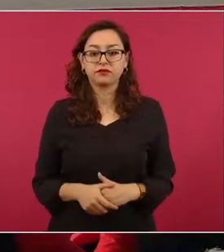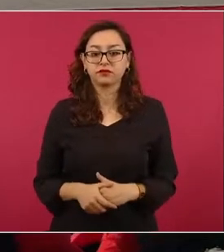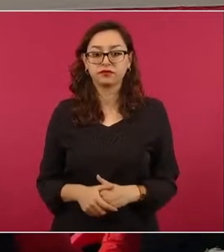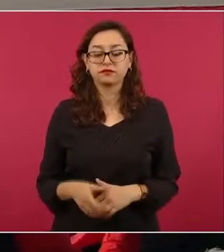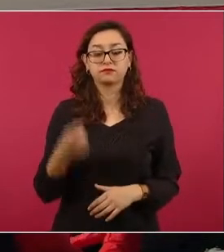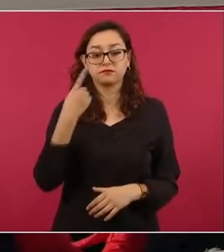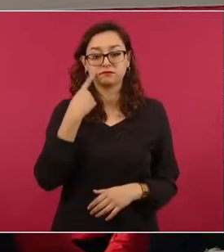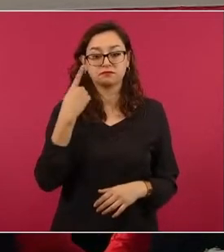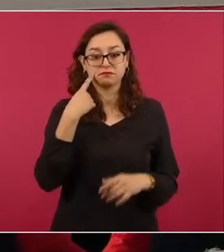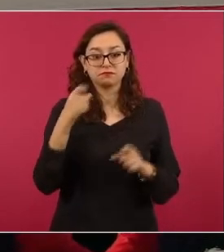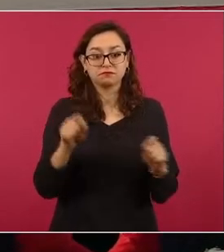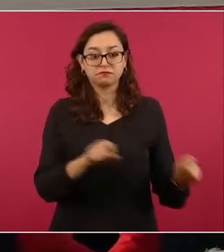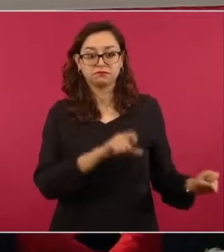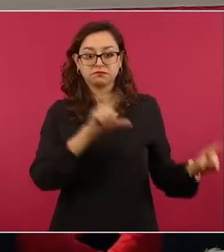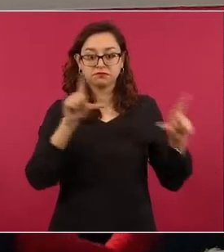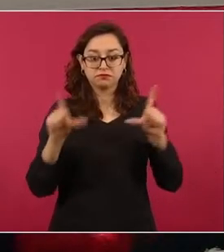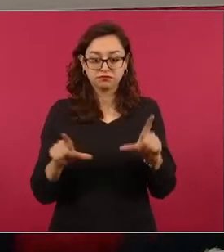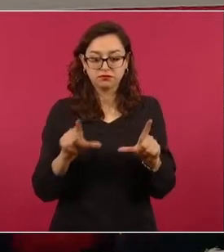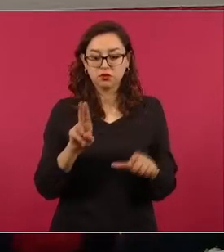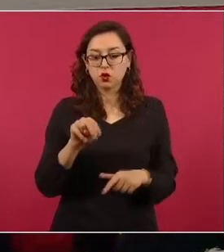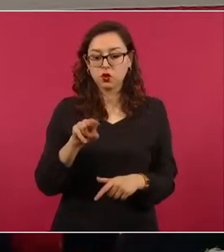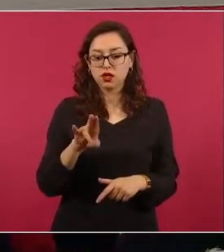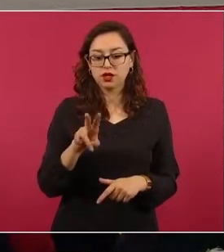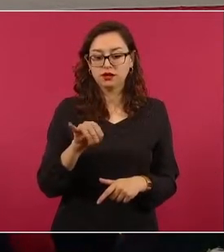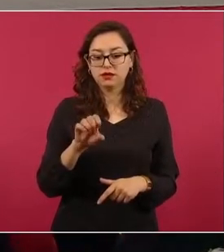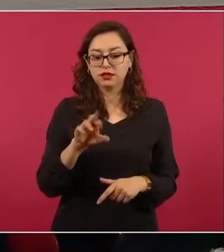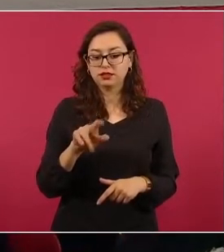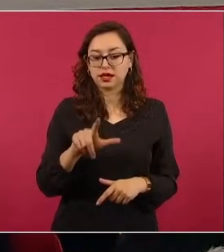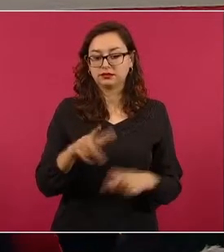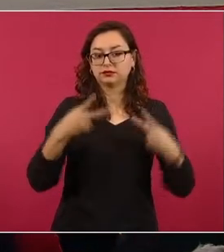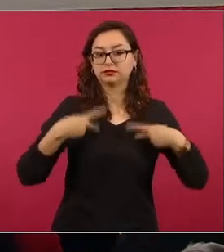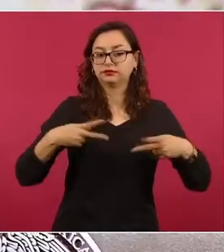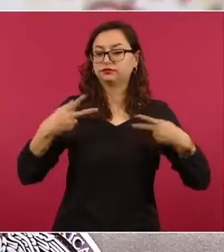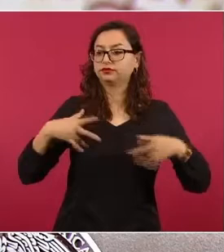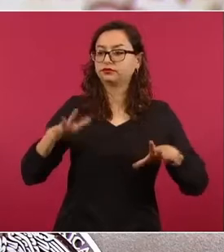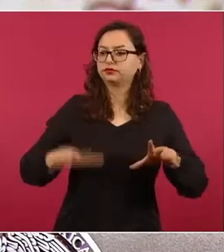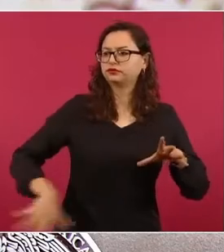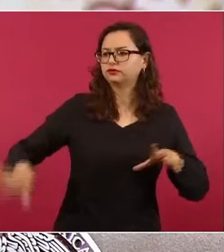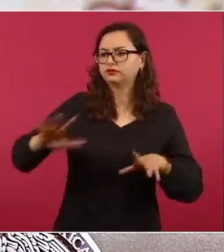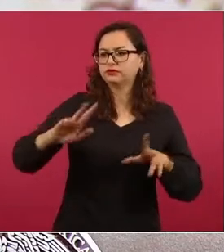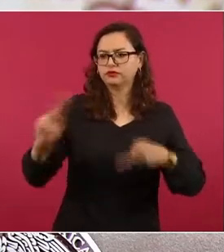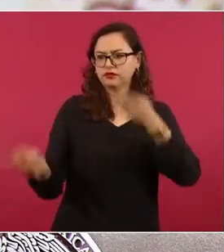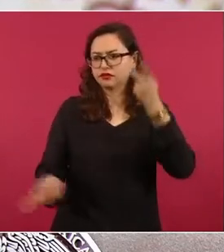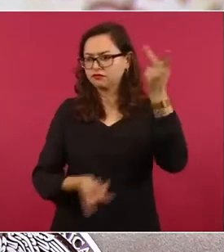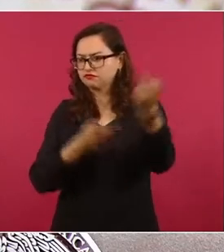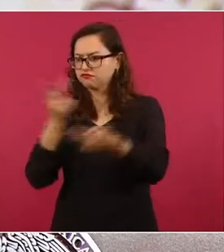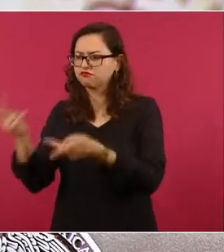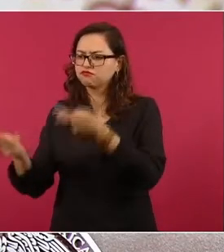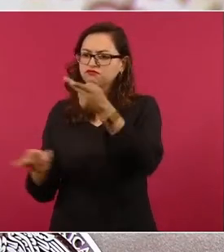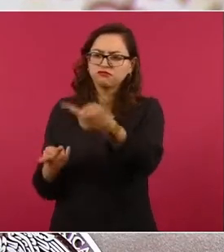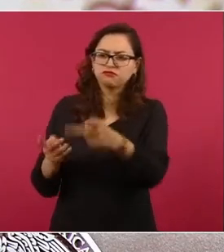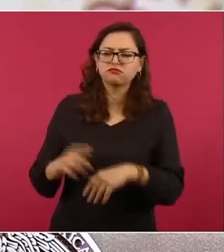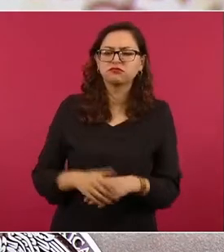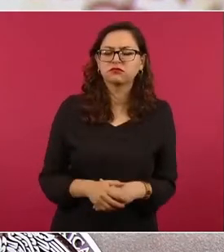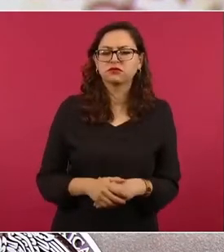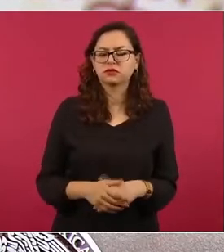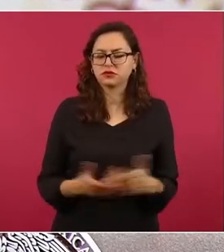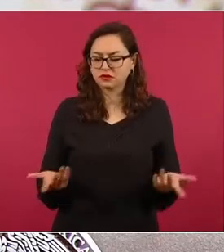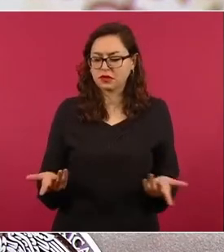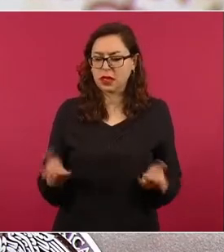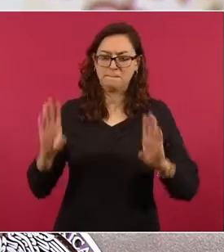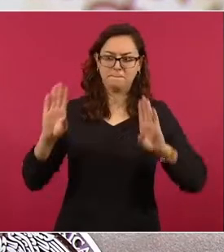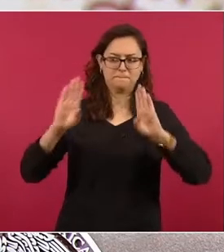Universal que le preguntó a los ciudadanos ¿está a favor o en contra de una mayor